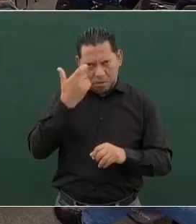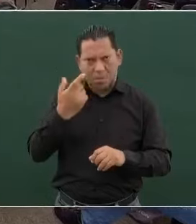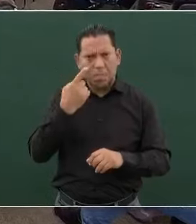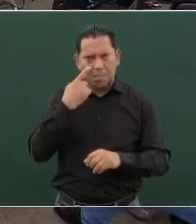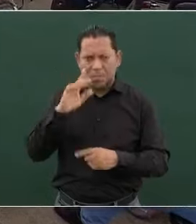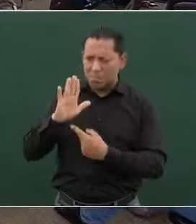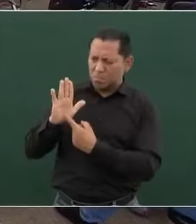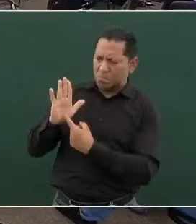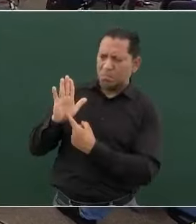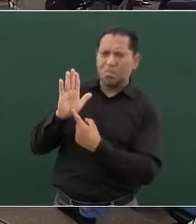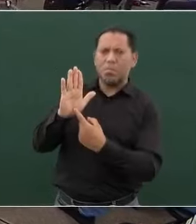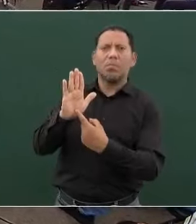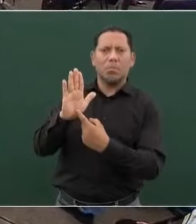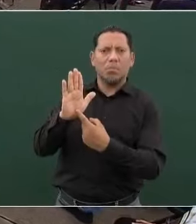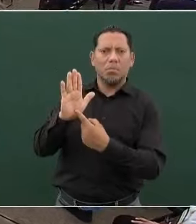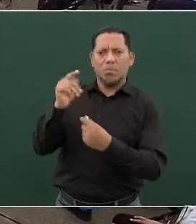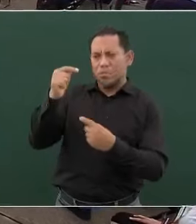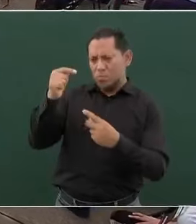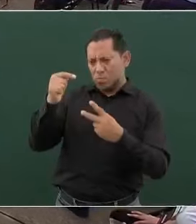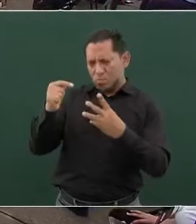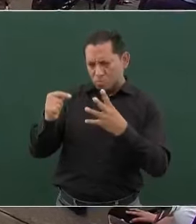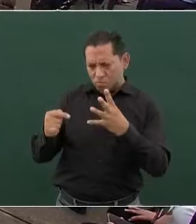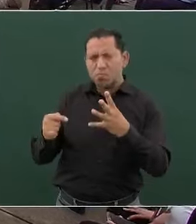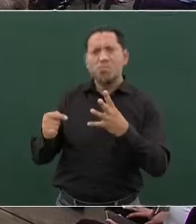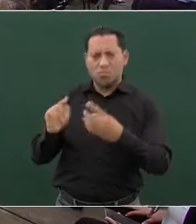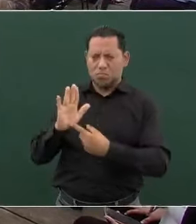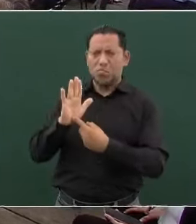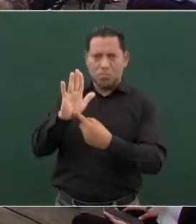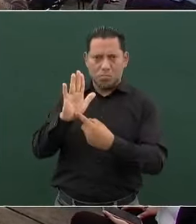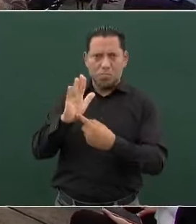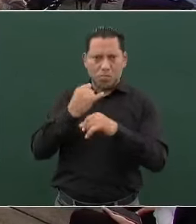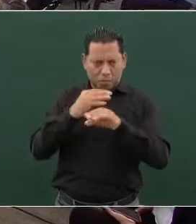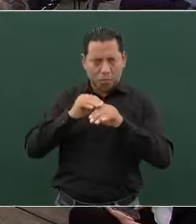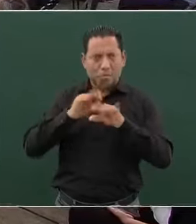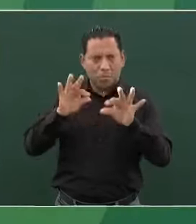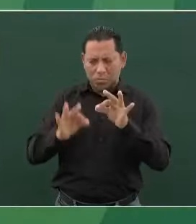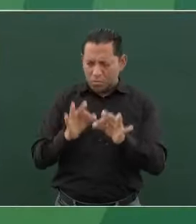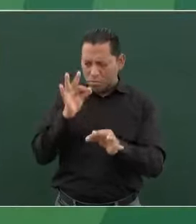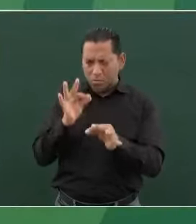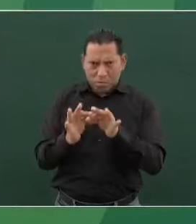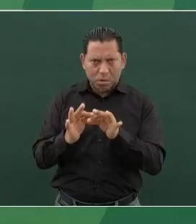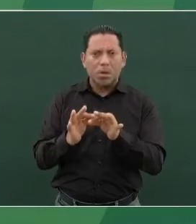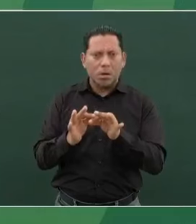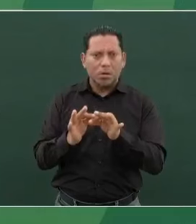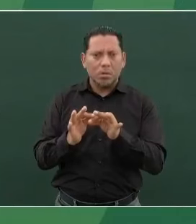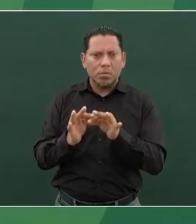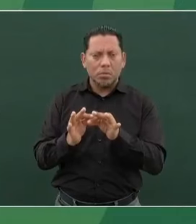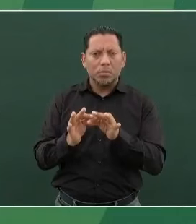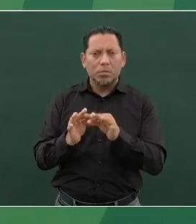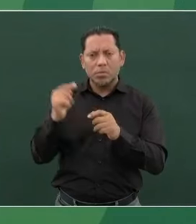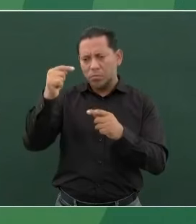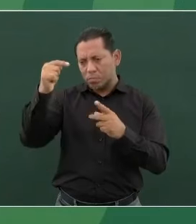los datos en todos los delitos,